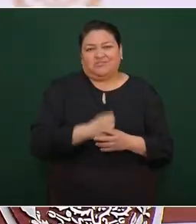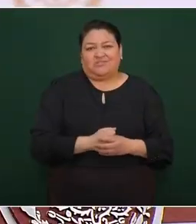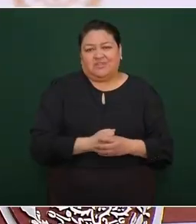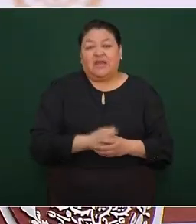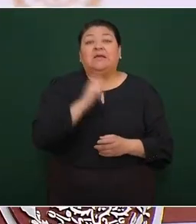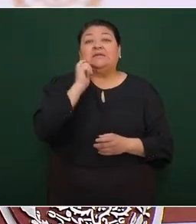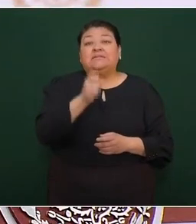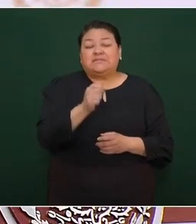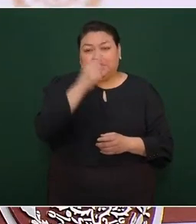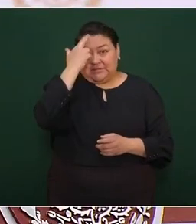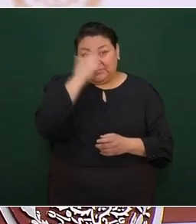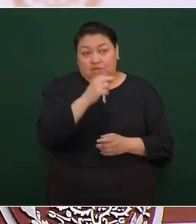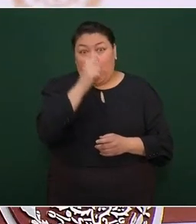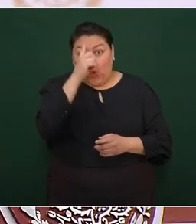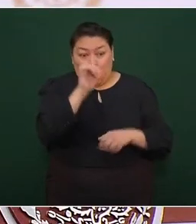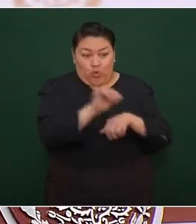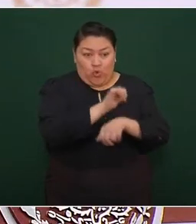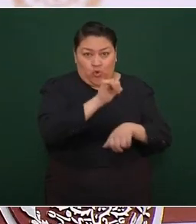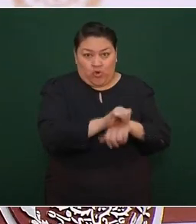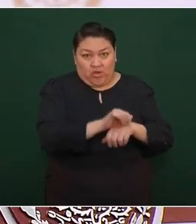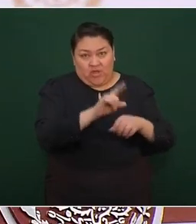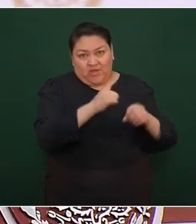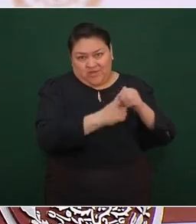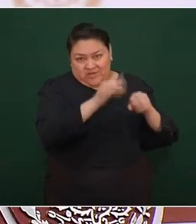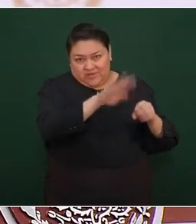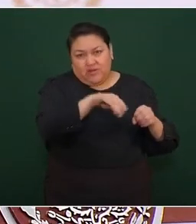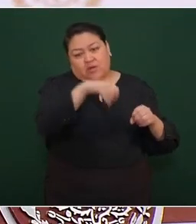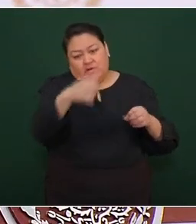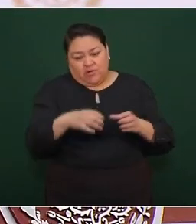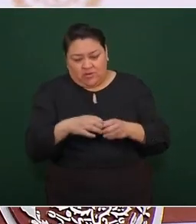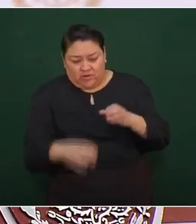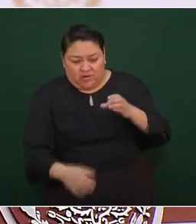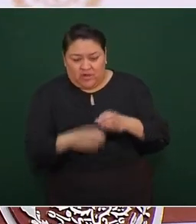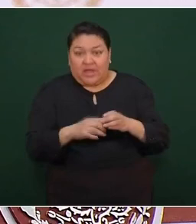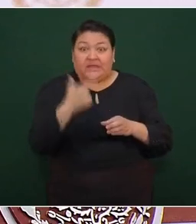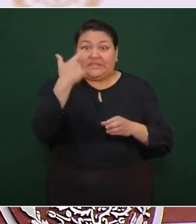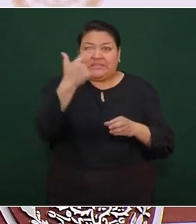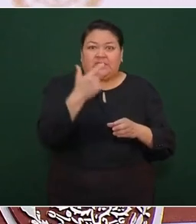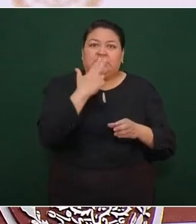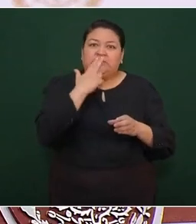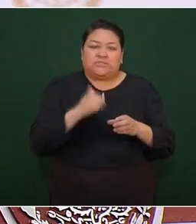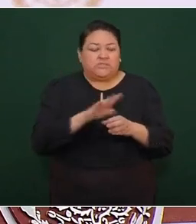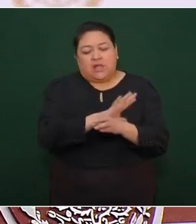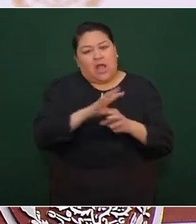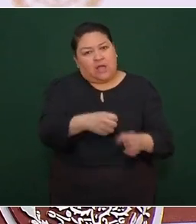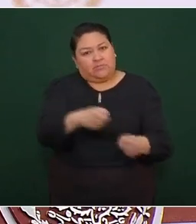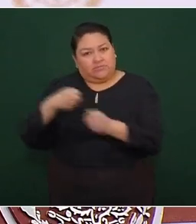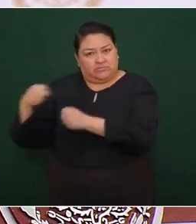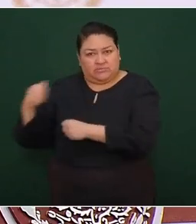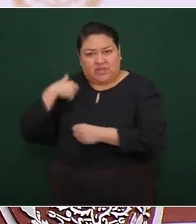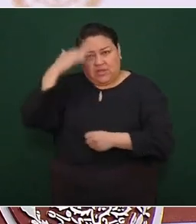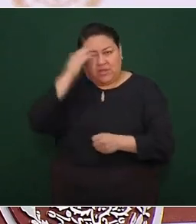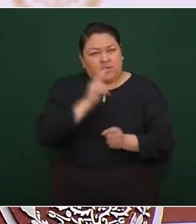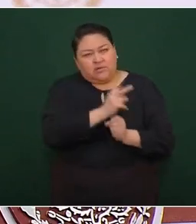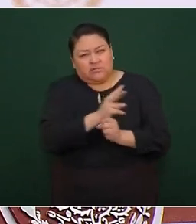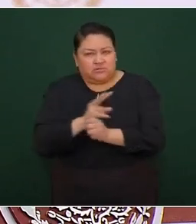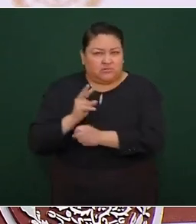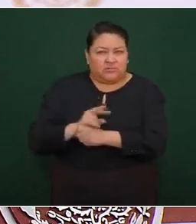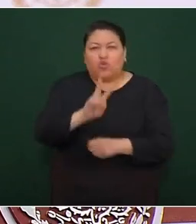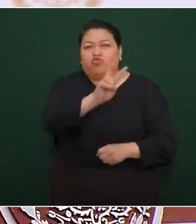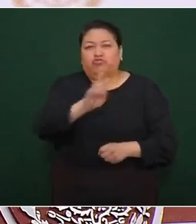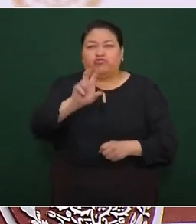Se inmovilizaron un vehículo y siete cilindros por condiciones de seguridad, de un total de 240